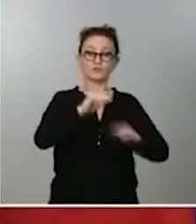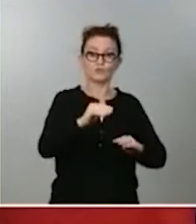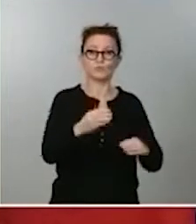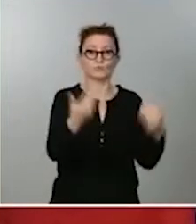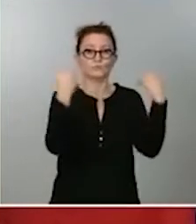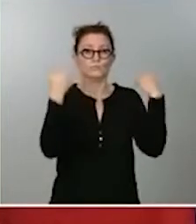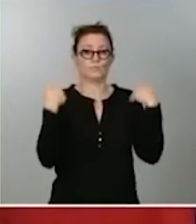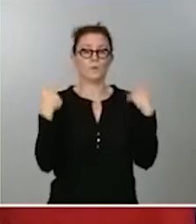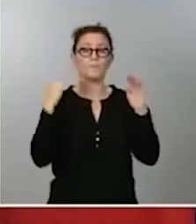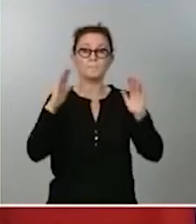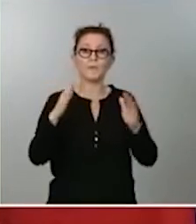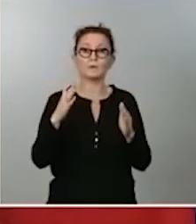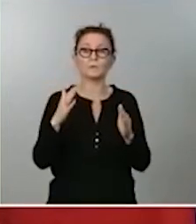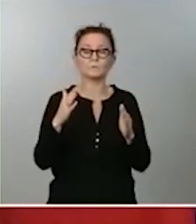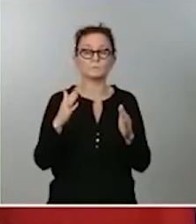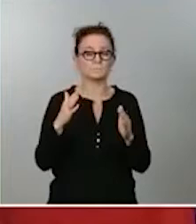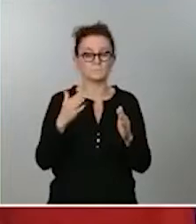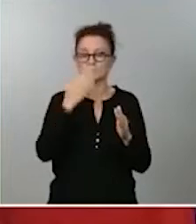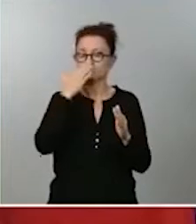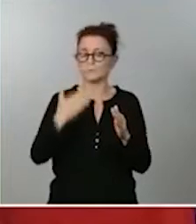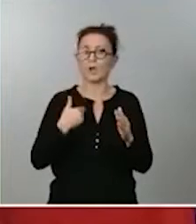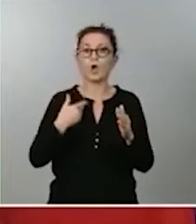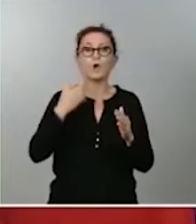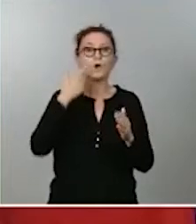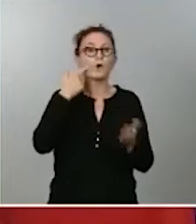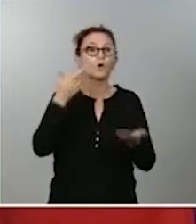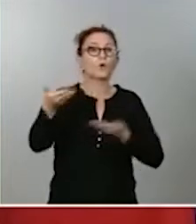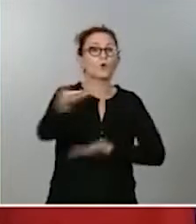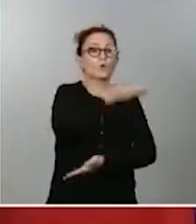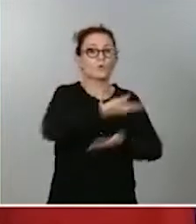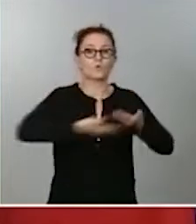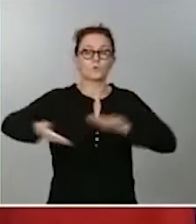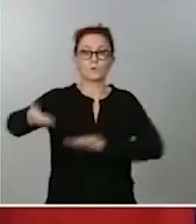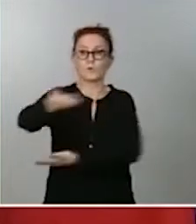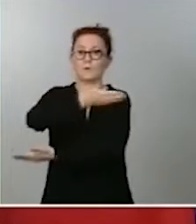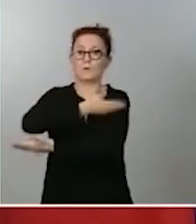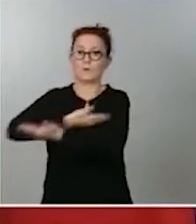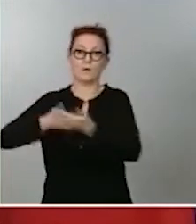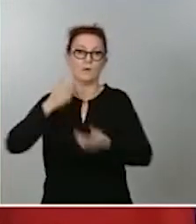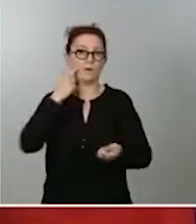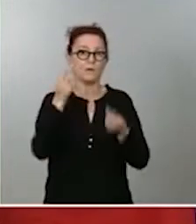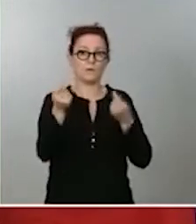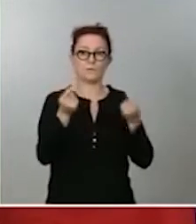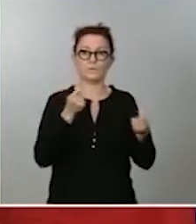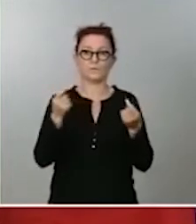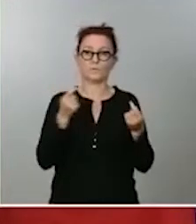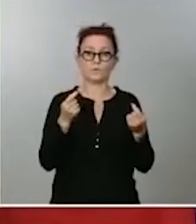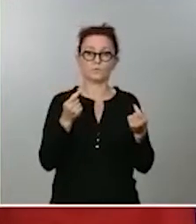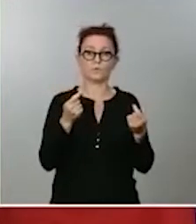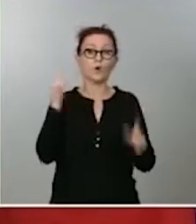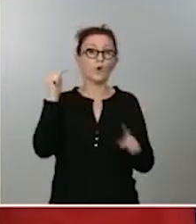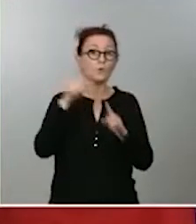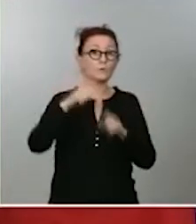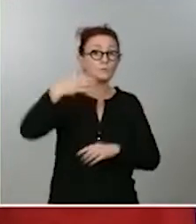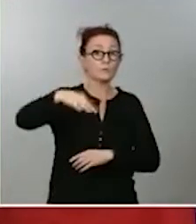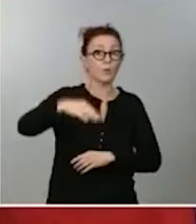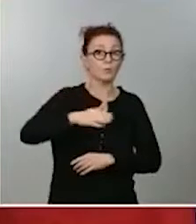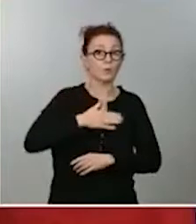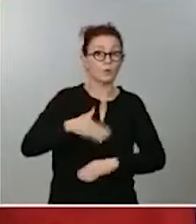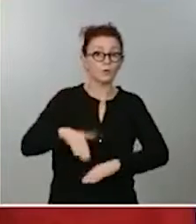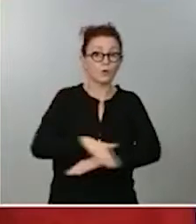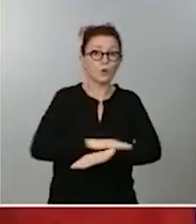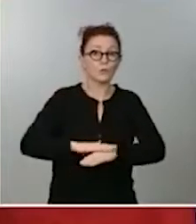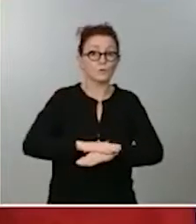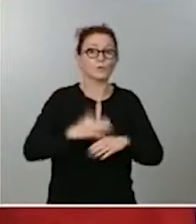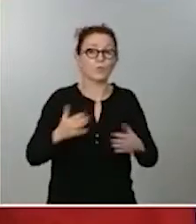que estamos coordinados, estamos trabajando todos a una y el único objetivo que tiene este Gobierno es frenar la expansión del virus,